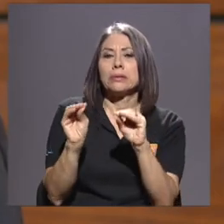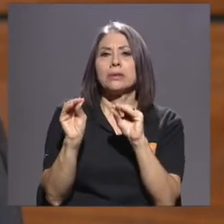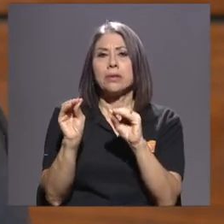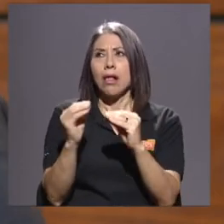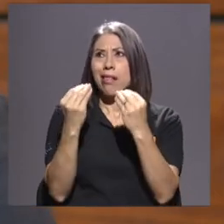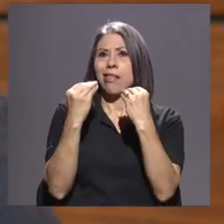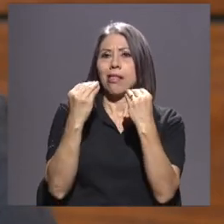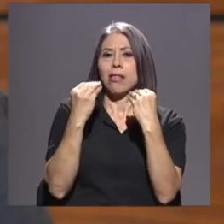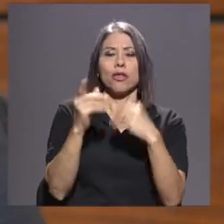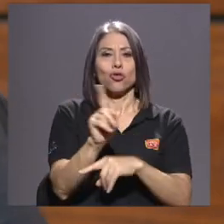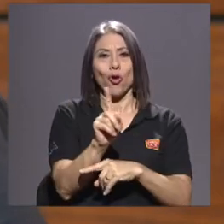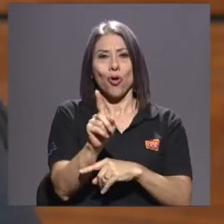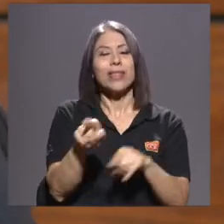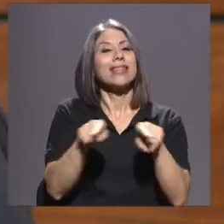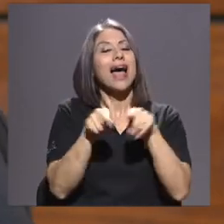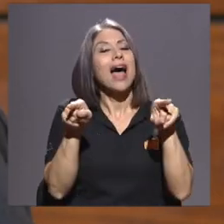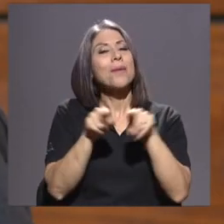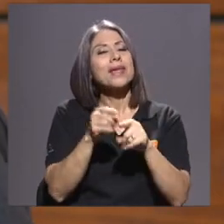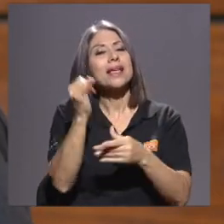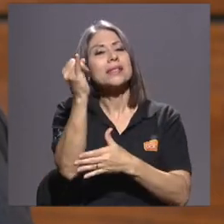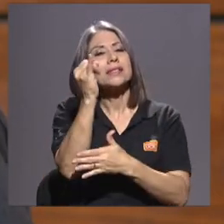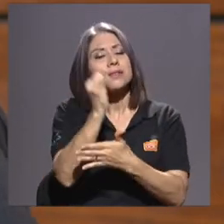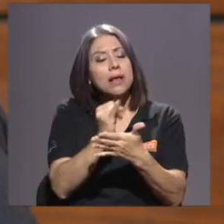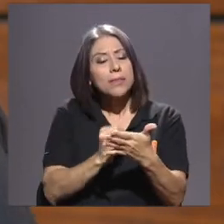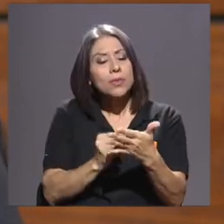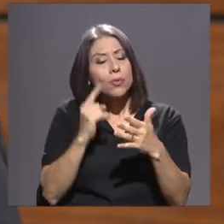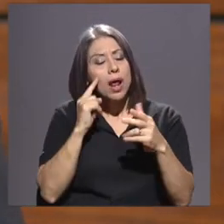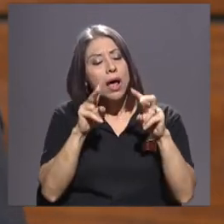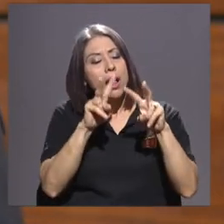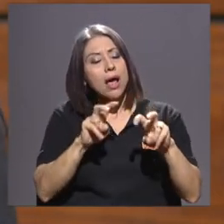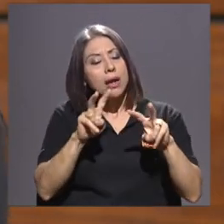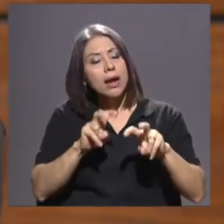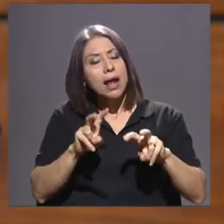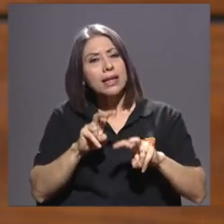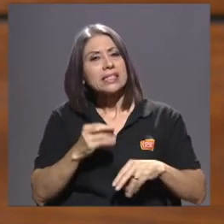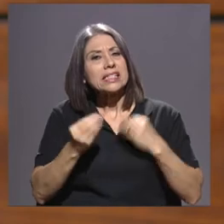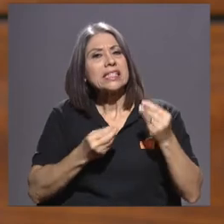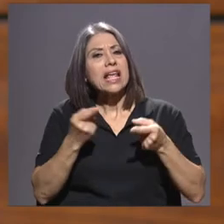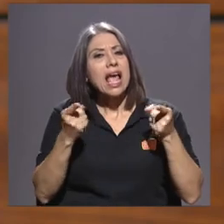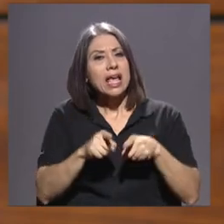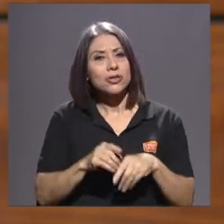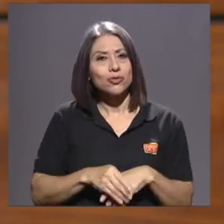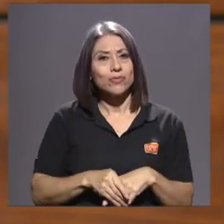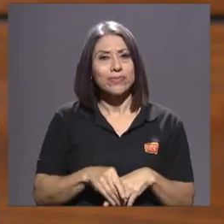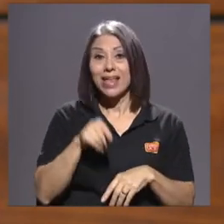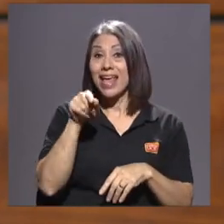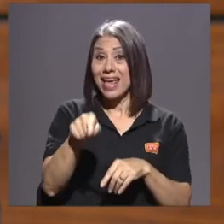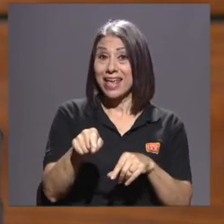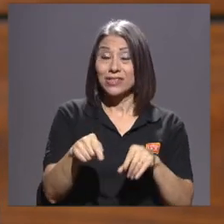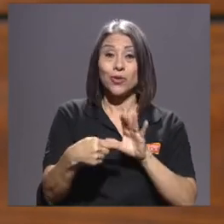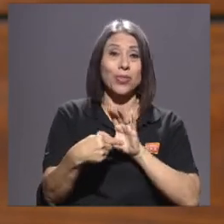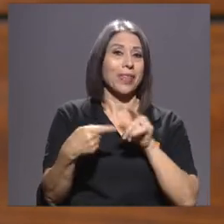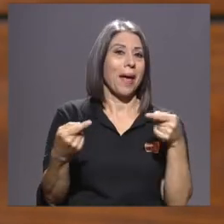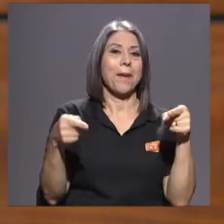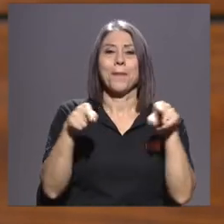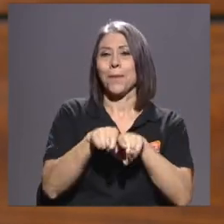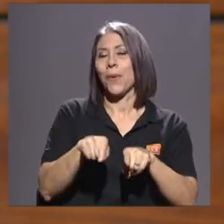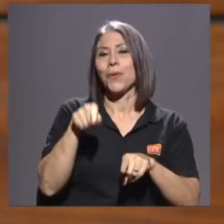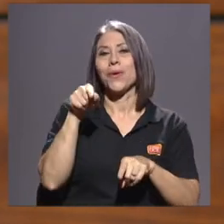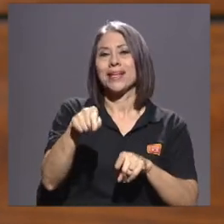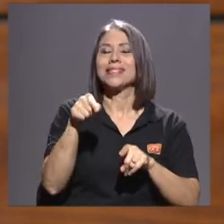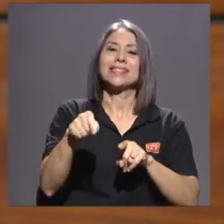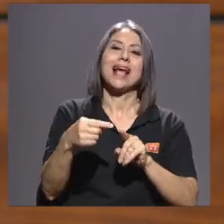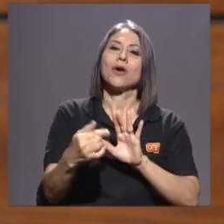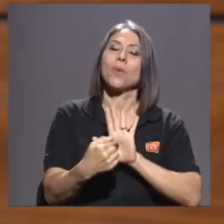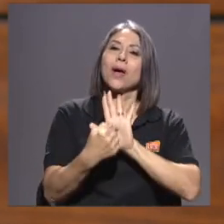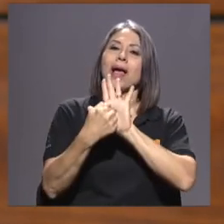análisis de lo que la pintura también ha hecho sobre el asunto, como tampoco es una ilustración de la serie